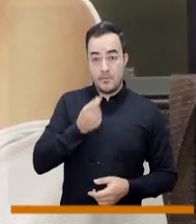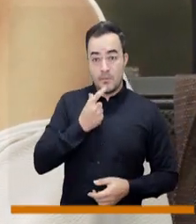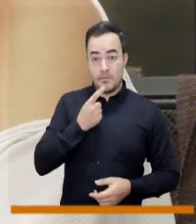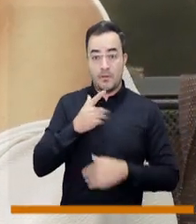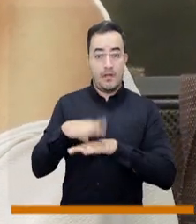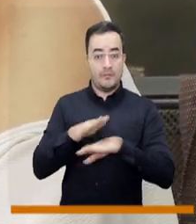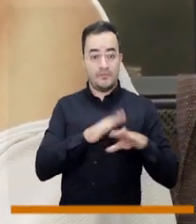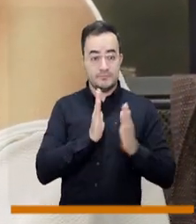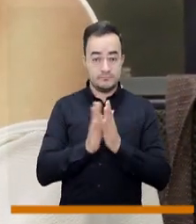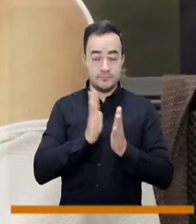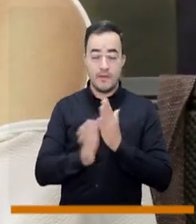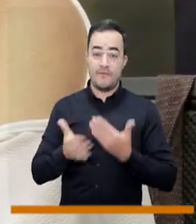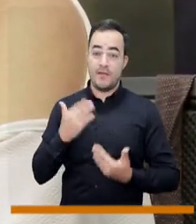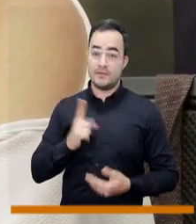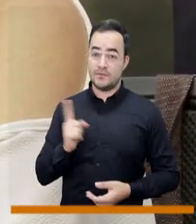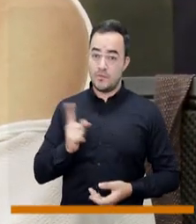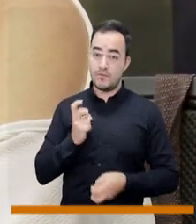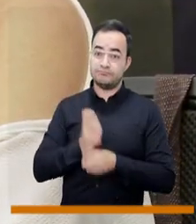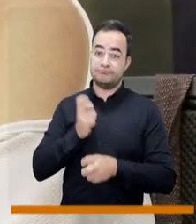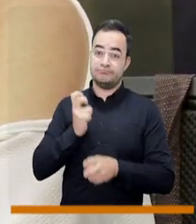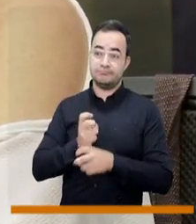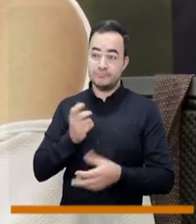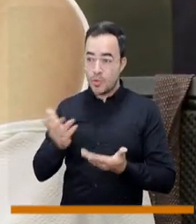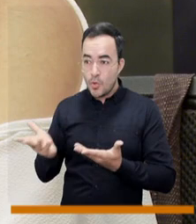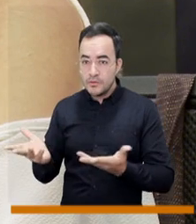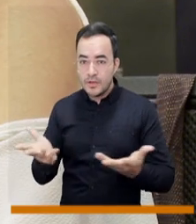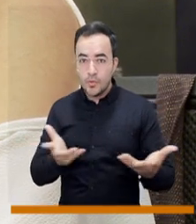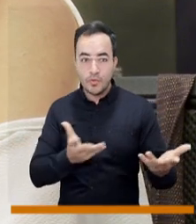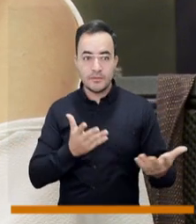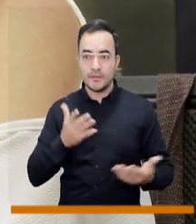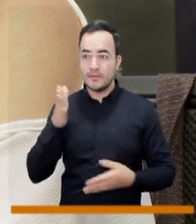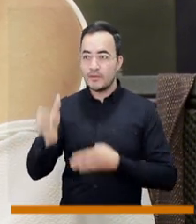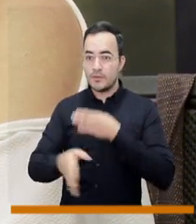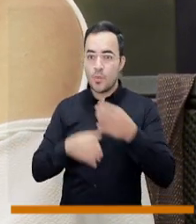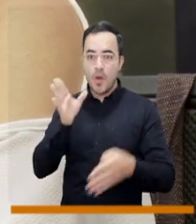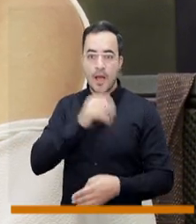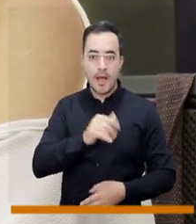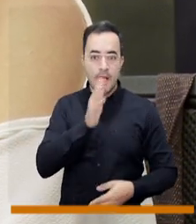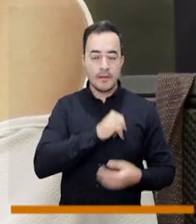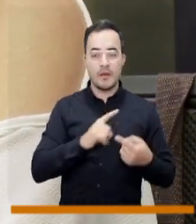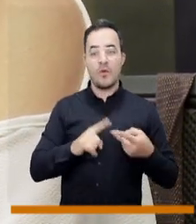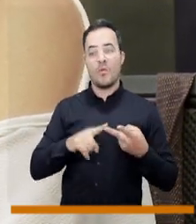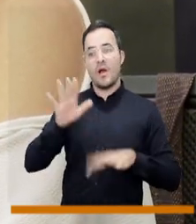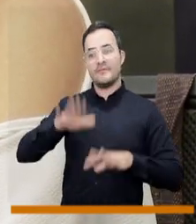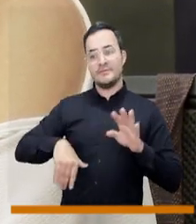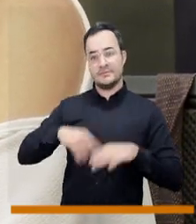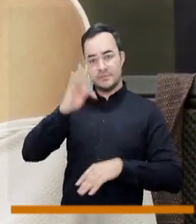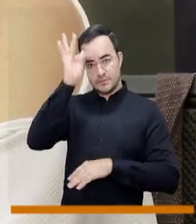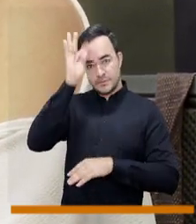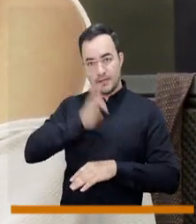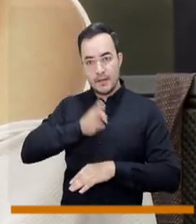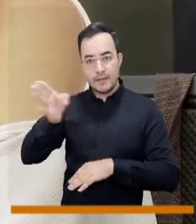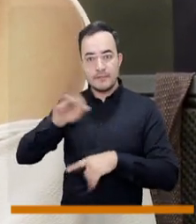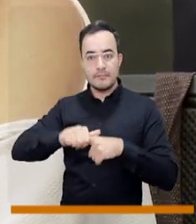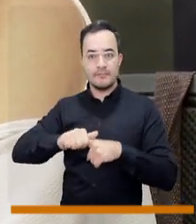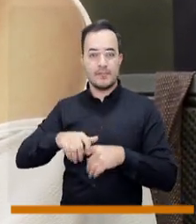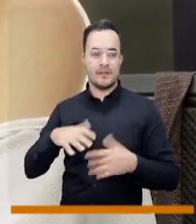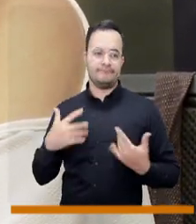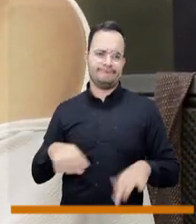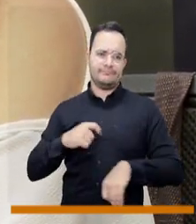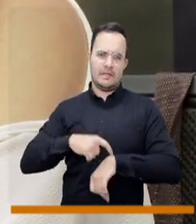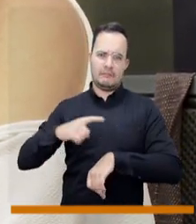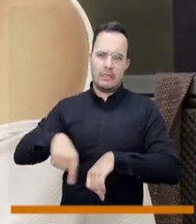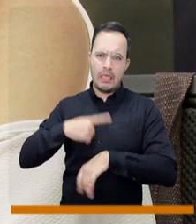bastante complicado para conseguir. En muchas ocasiones las citas médicas también